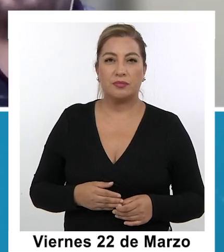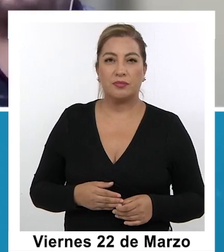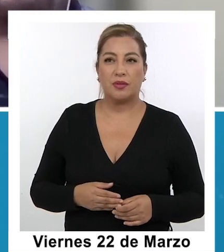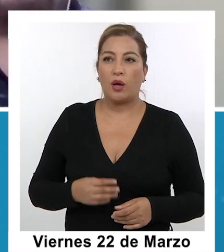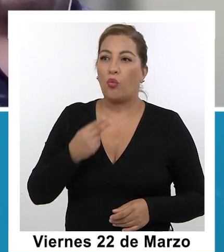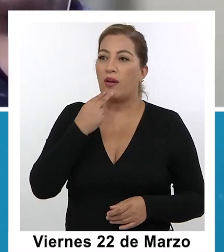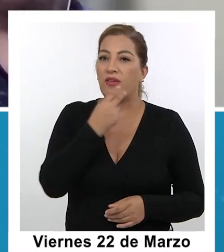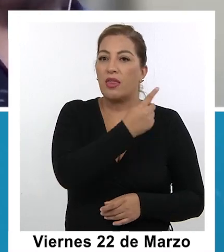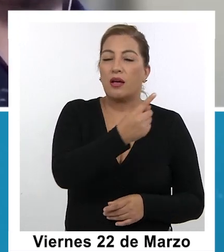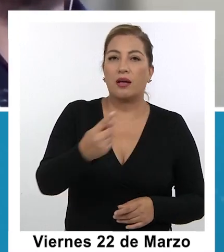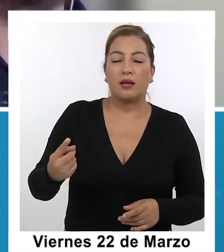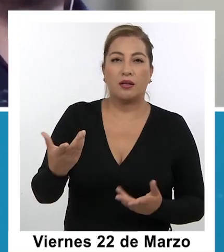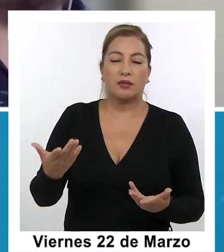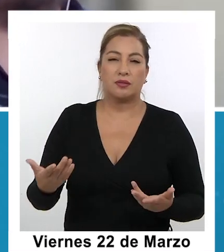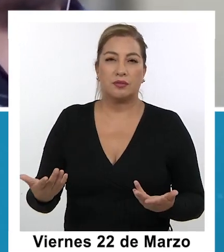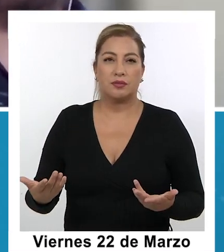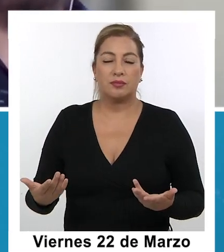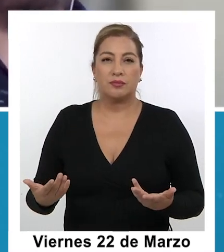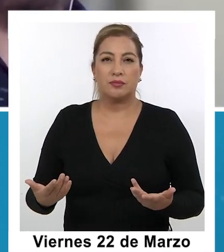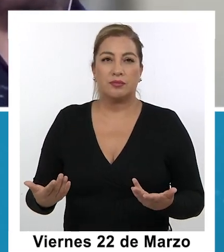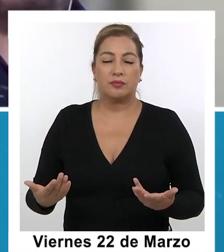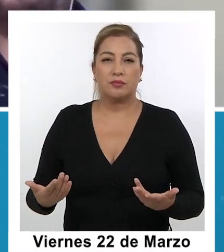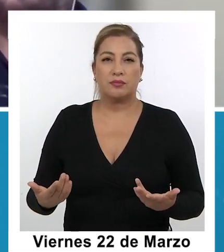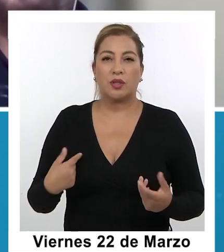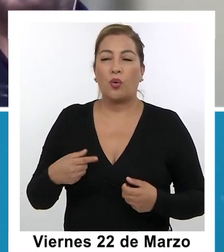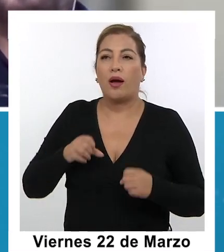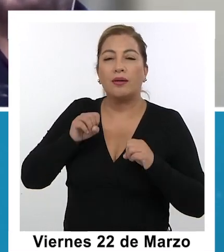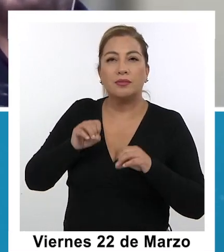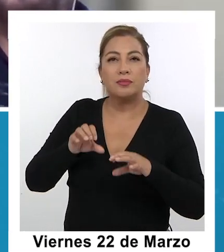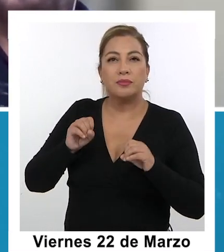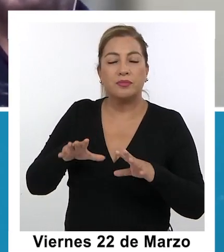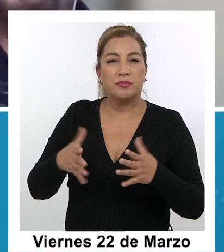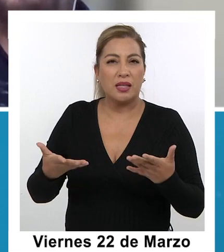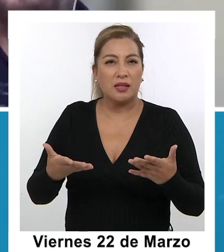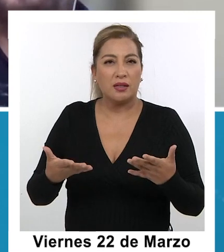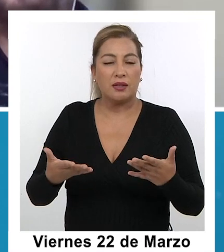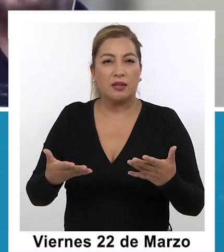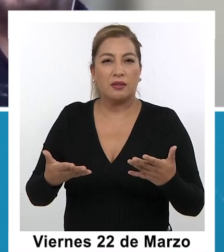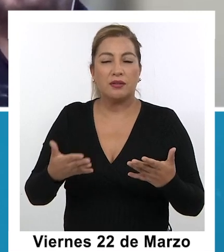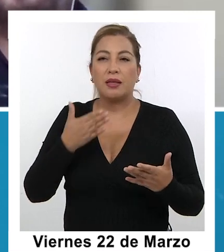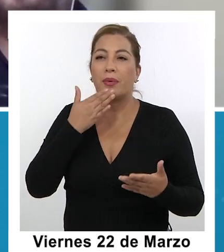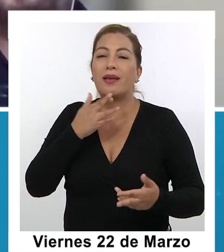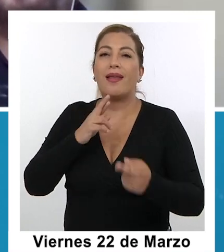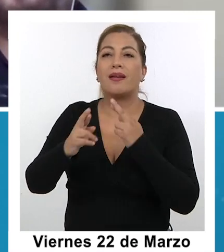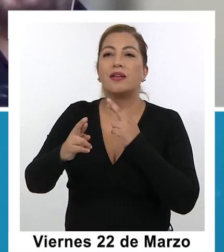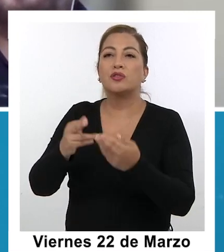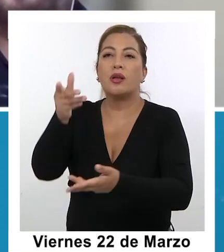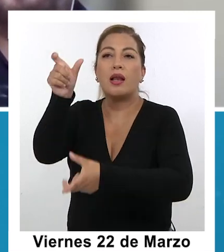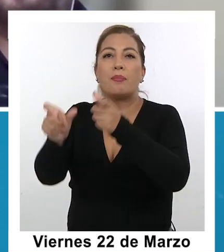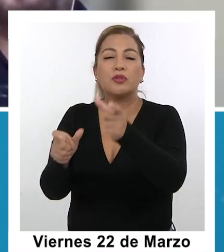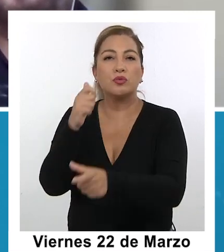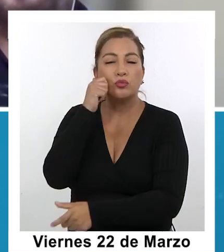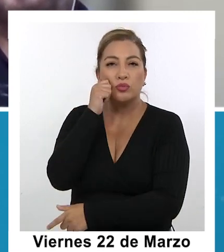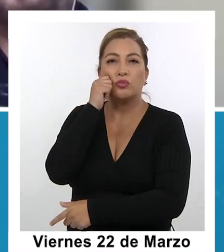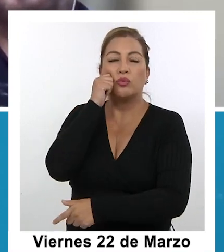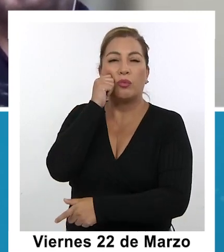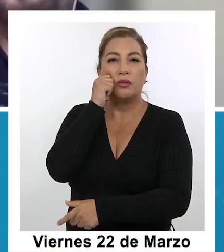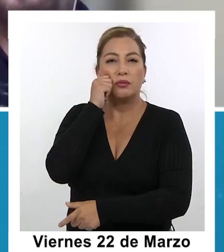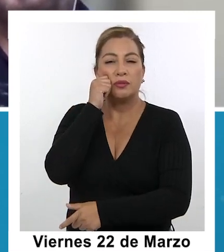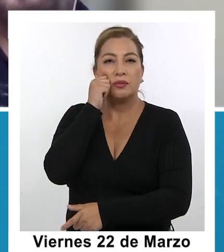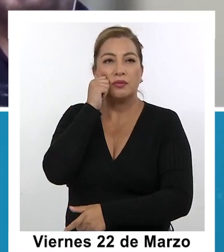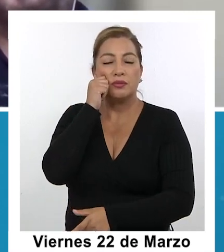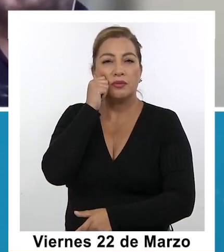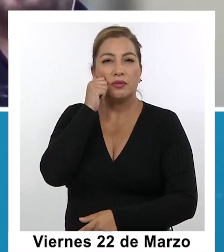vida, logra el sentido, al aprendizaje, eh, y a las relaciones de las personas, logra que encuentren un sentido,